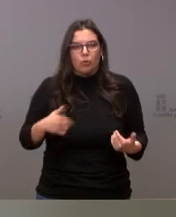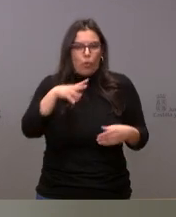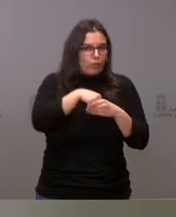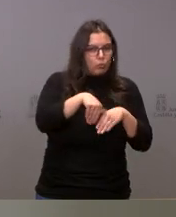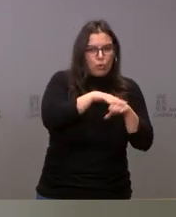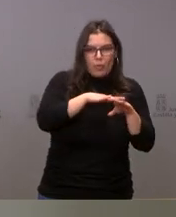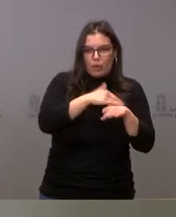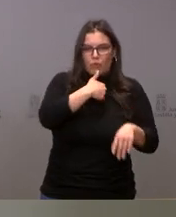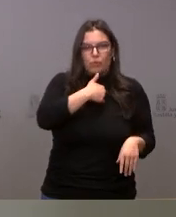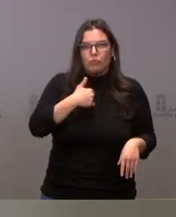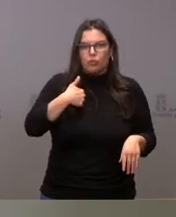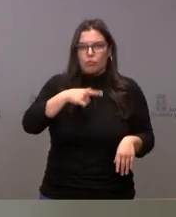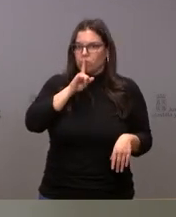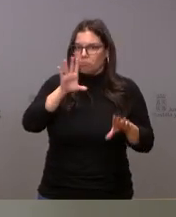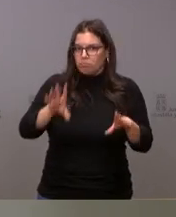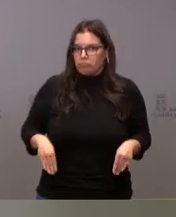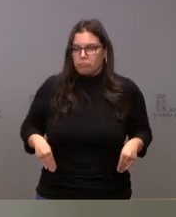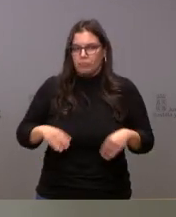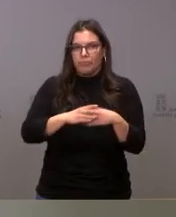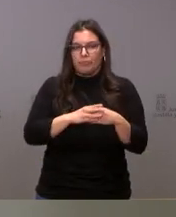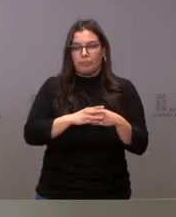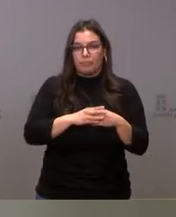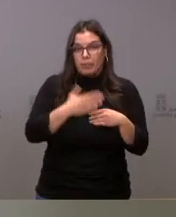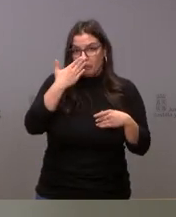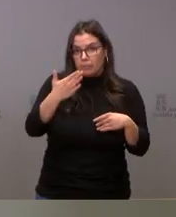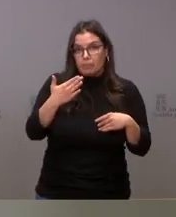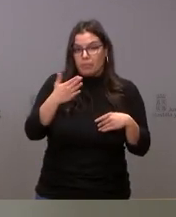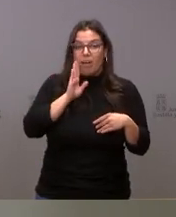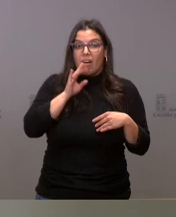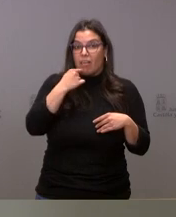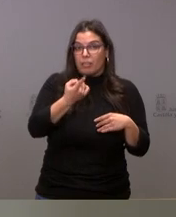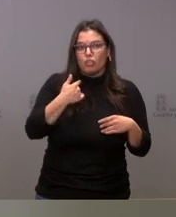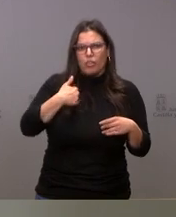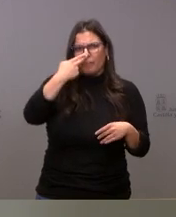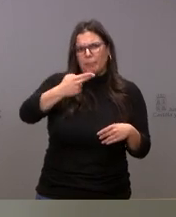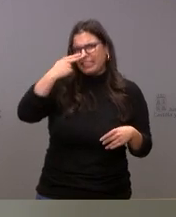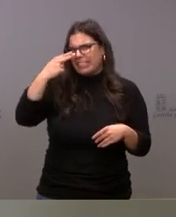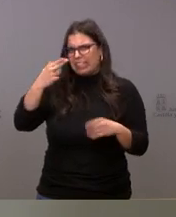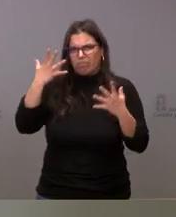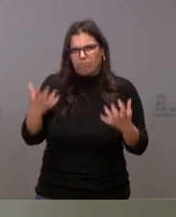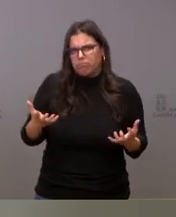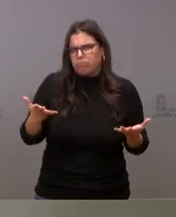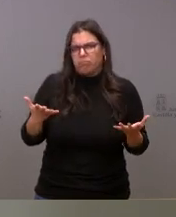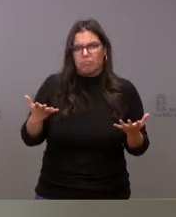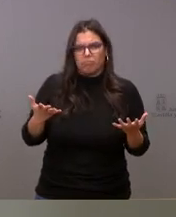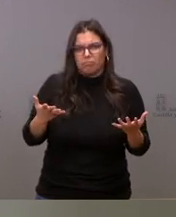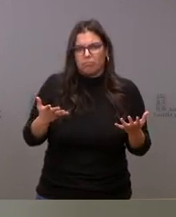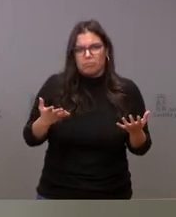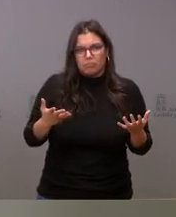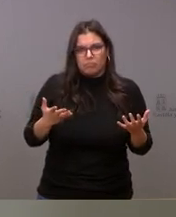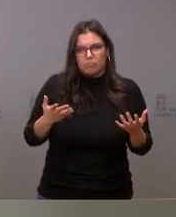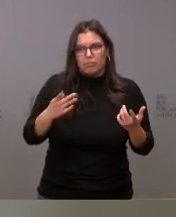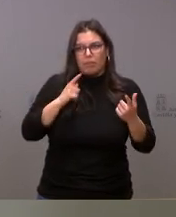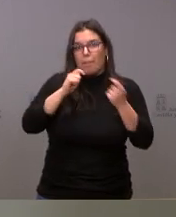gobierno ese apercibimiento. Verdadmente yo ya como le digo he hecho muchas visitas en las cuales no ha habido no ha habido